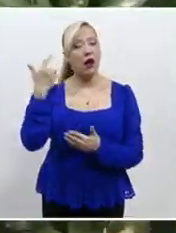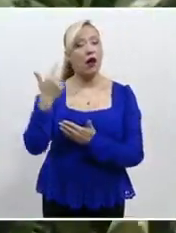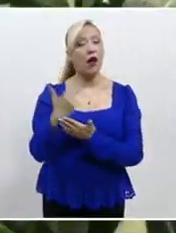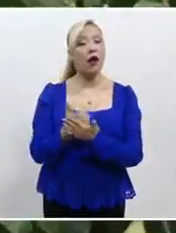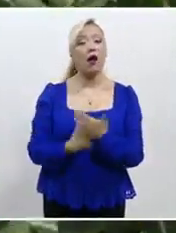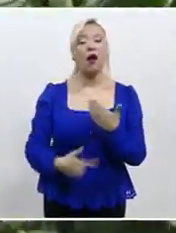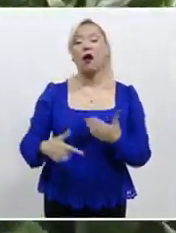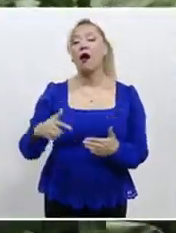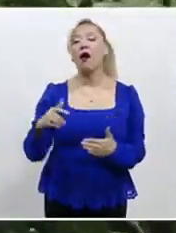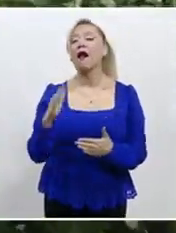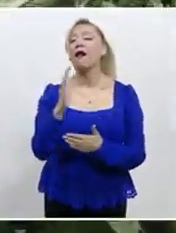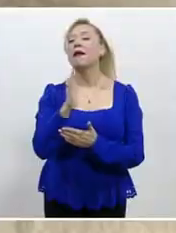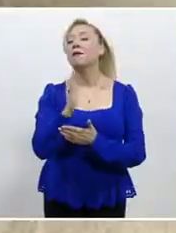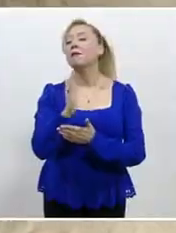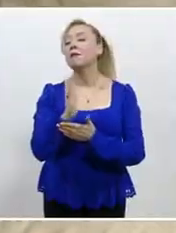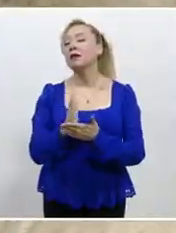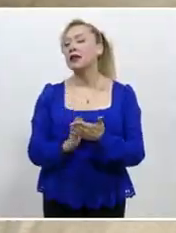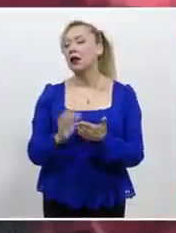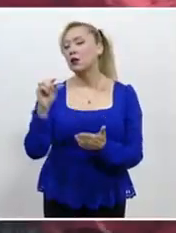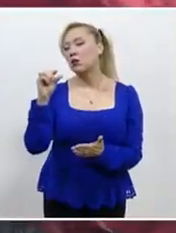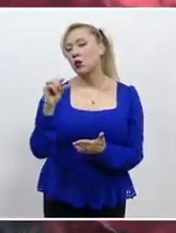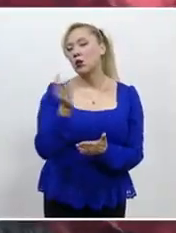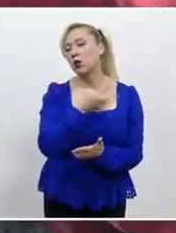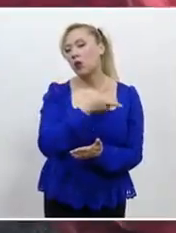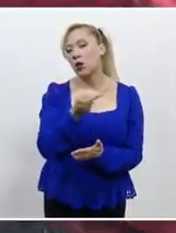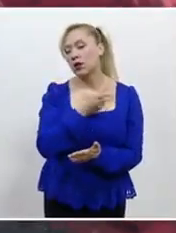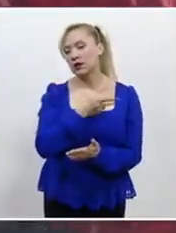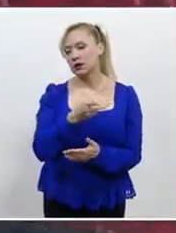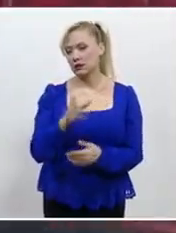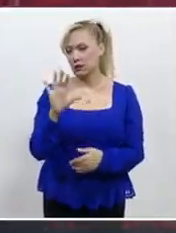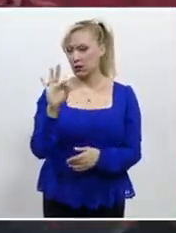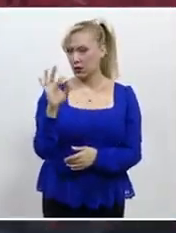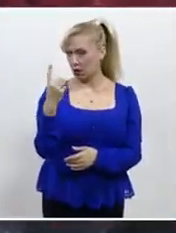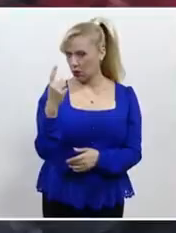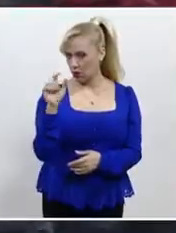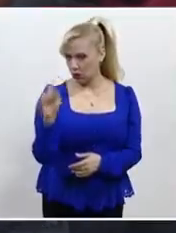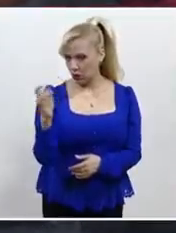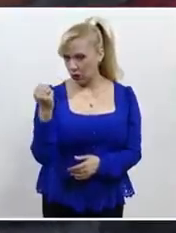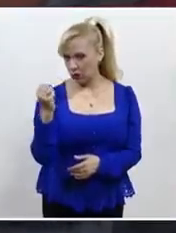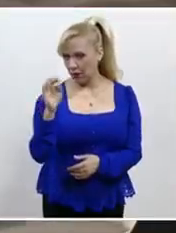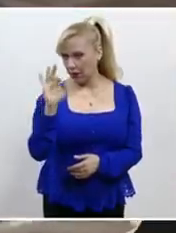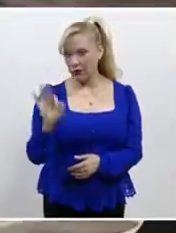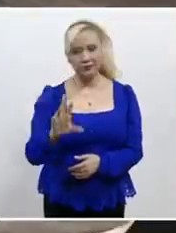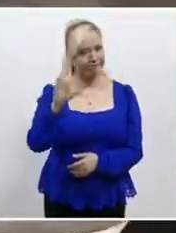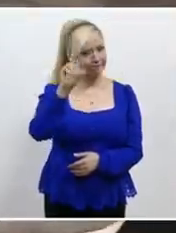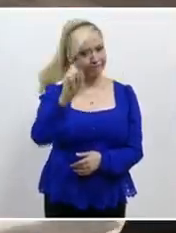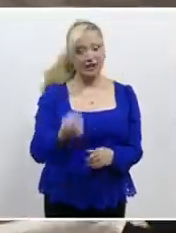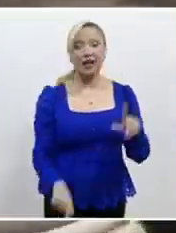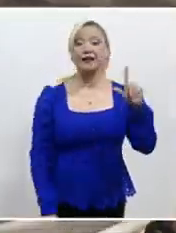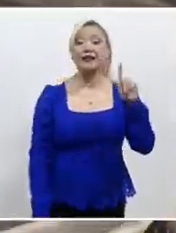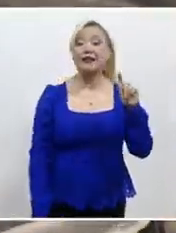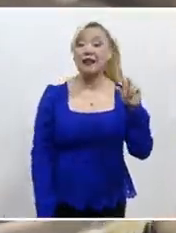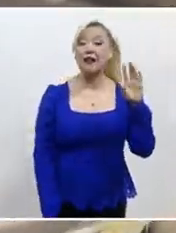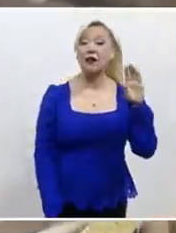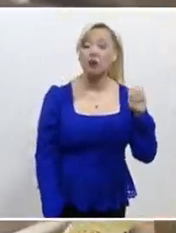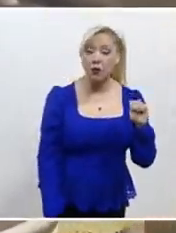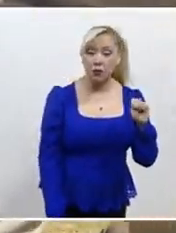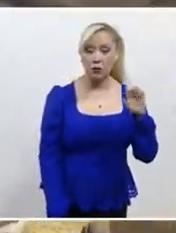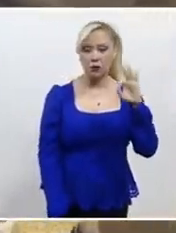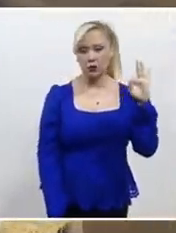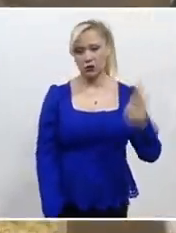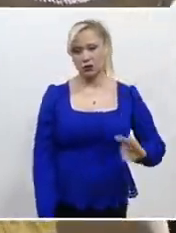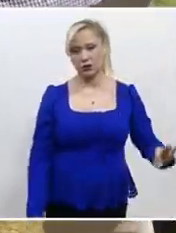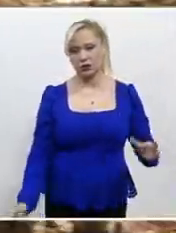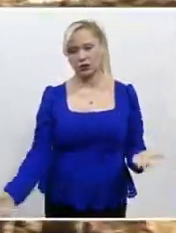señalan que menos de la mitad de los mexicanos son pobres con 41.9%. Ante esto, la Cepal asegura que la